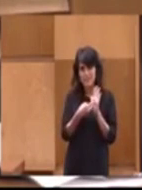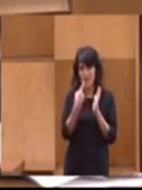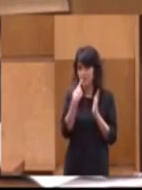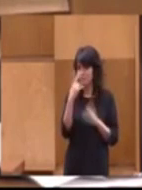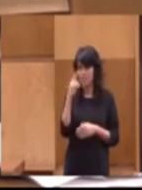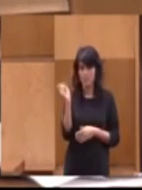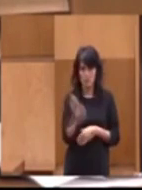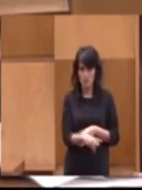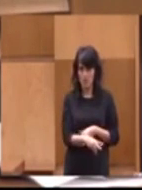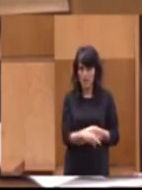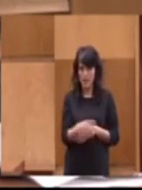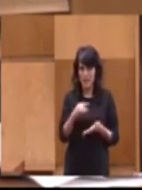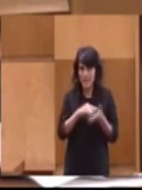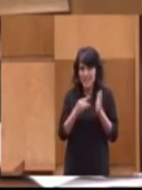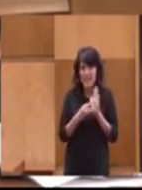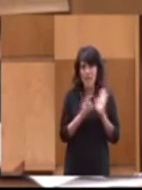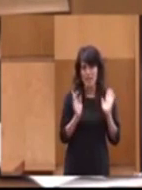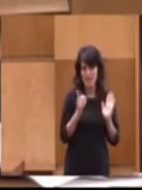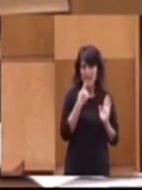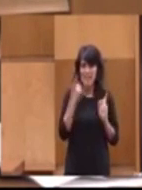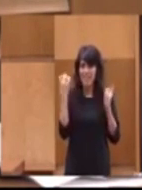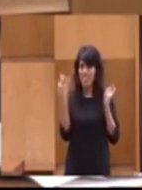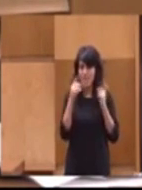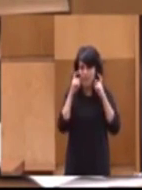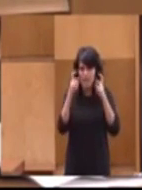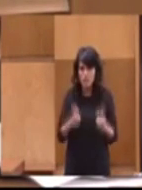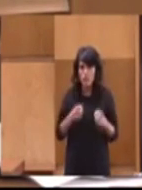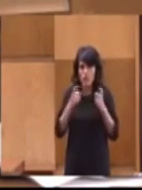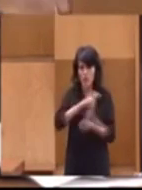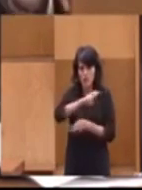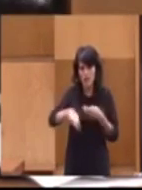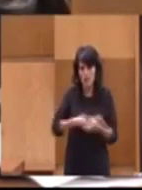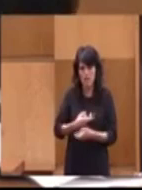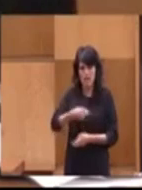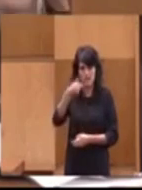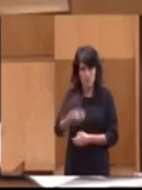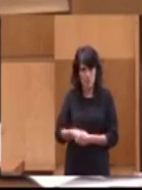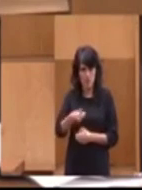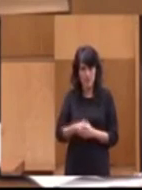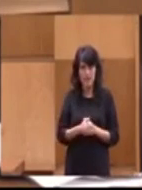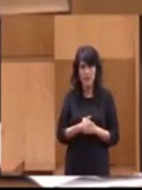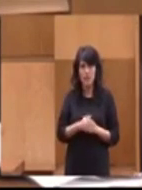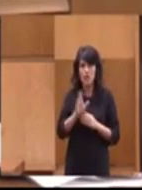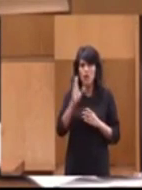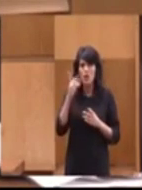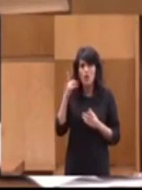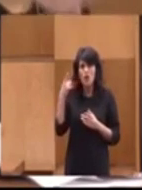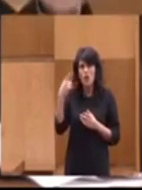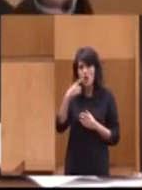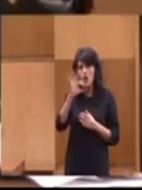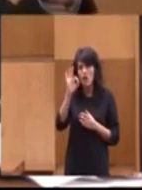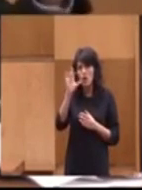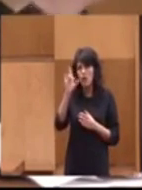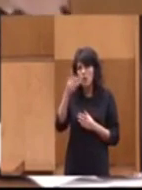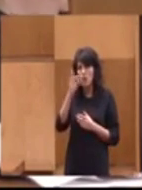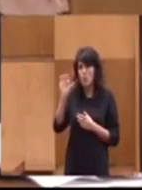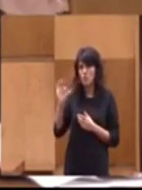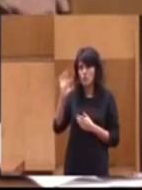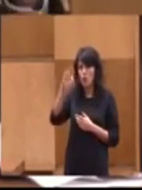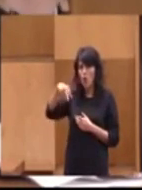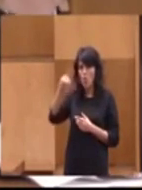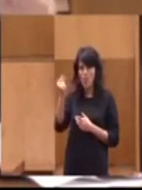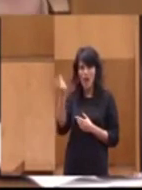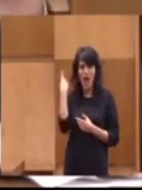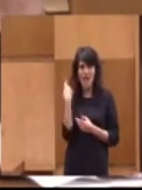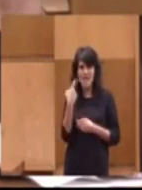inviable y que requiere esfuerzos y reformas de calado. Bueno, de globosondas nada, ayer mismo podíamos escuchar